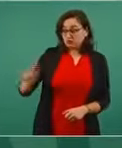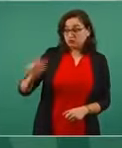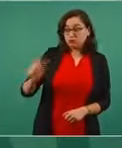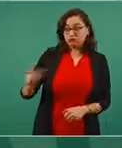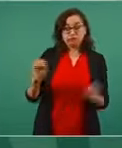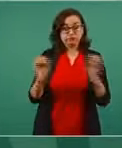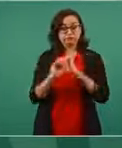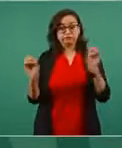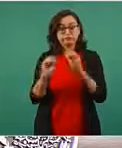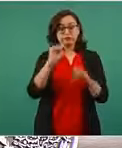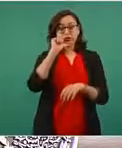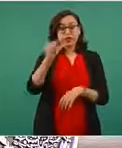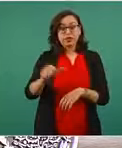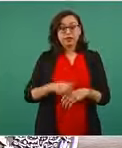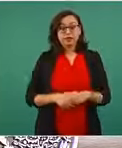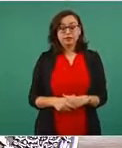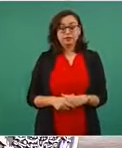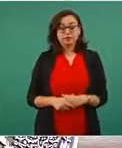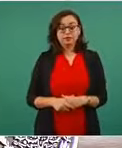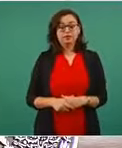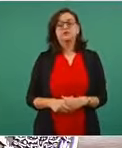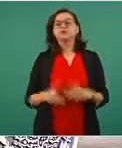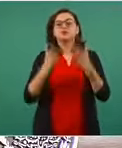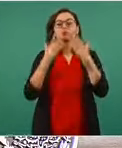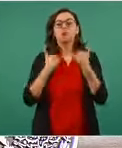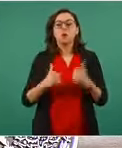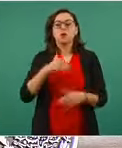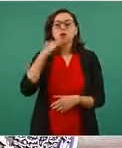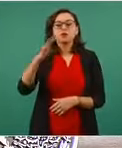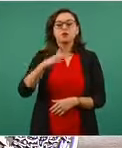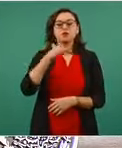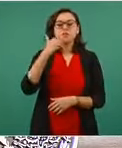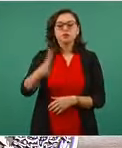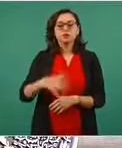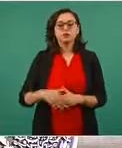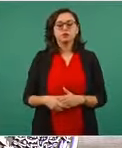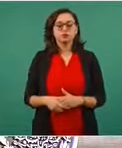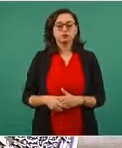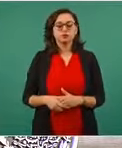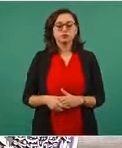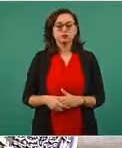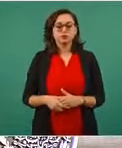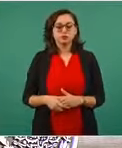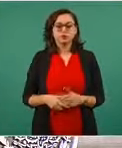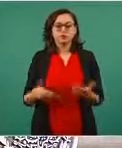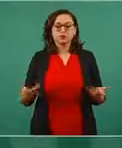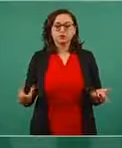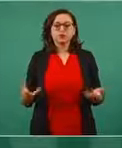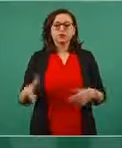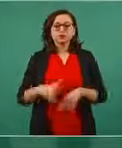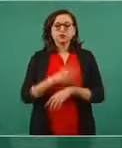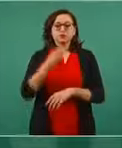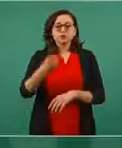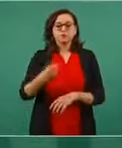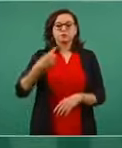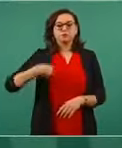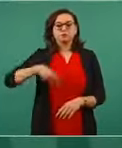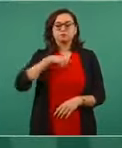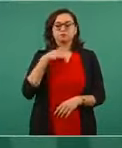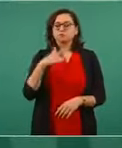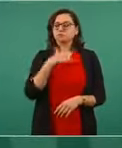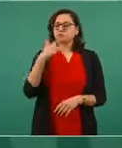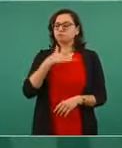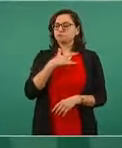no hay corrupción, por eso tomamos la decisión de entregar a ellos,